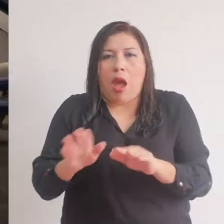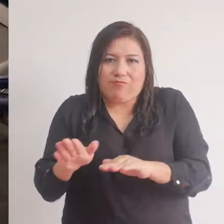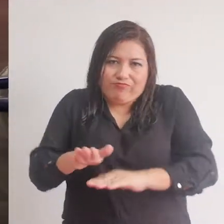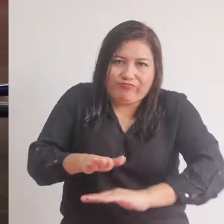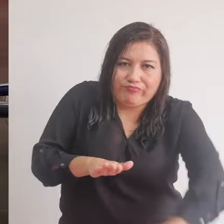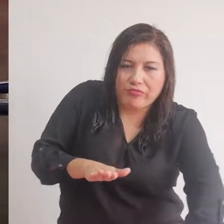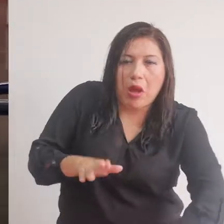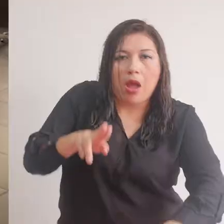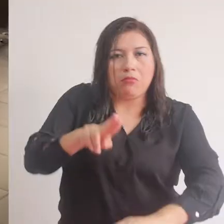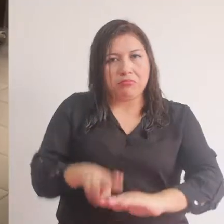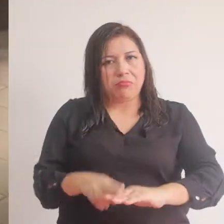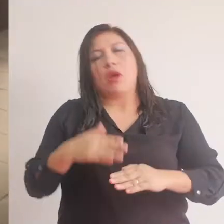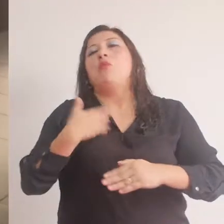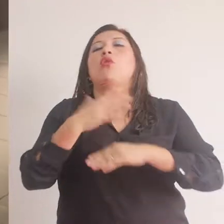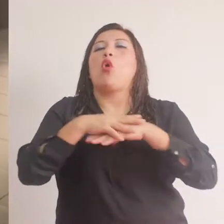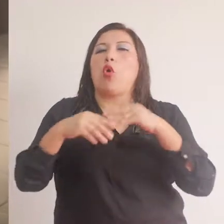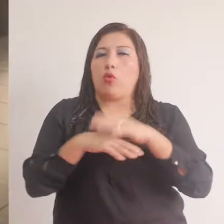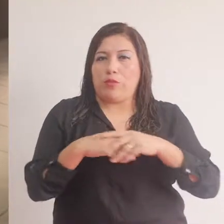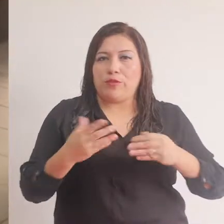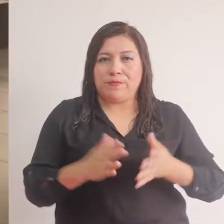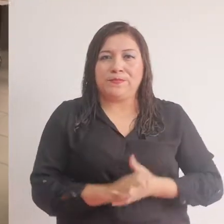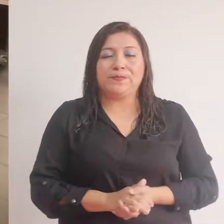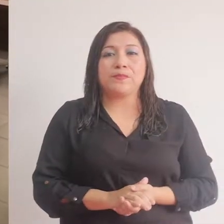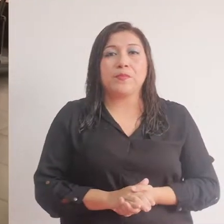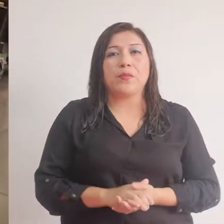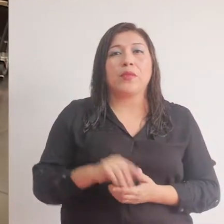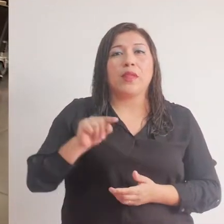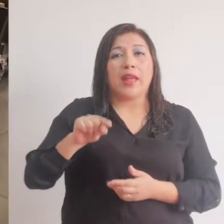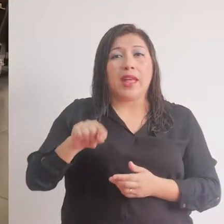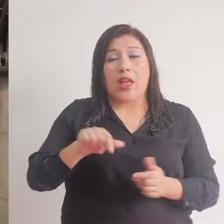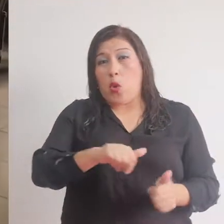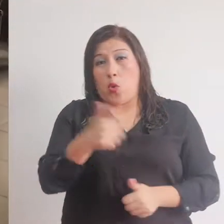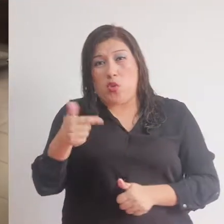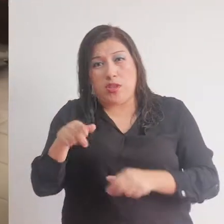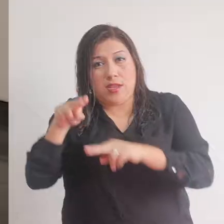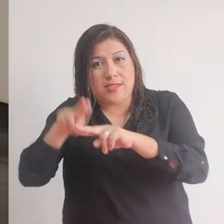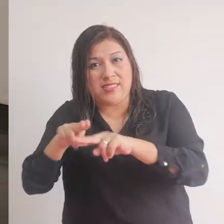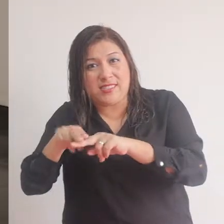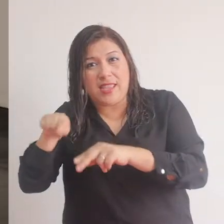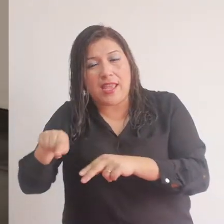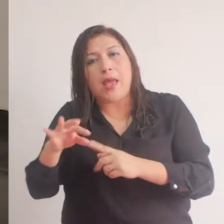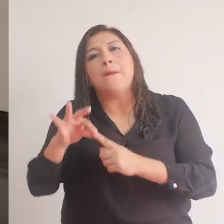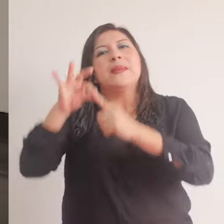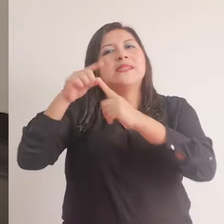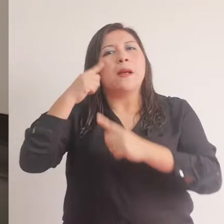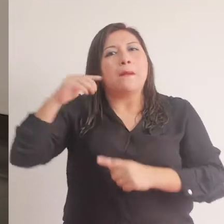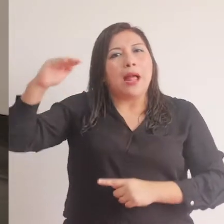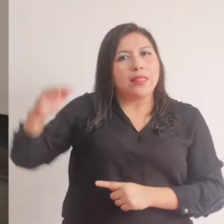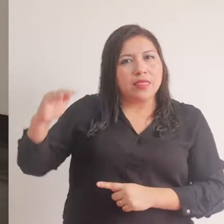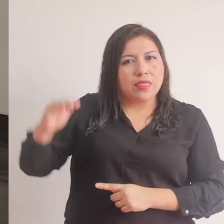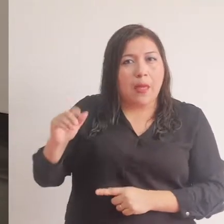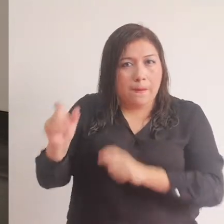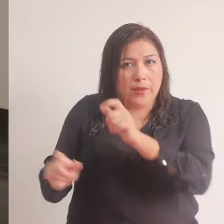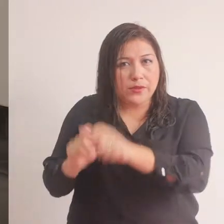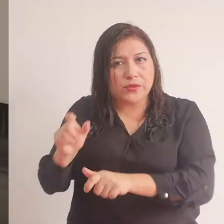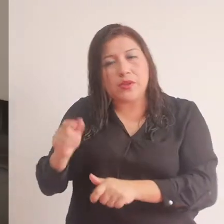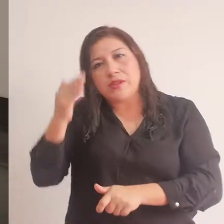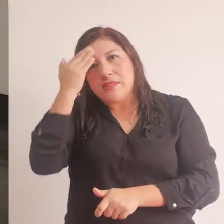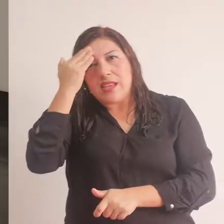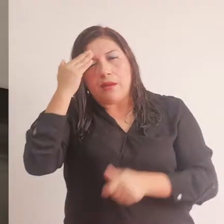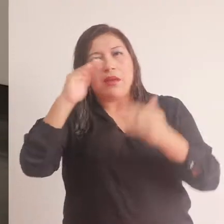sentar y sentirse muchísimo más cómoda. Y en el caso de Varkre es una silla para personas con enanismo, con estatura baja.